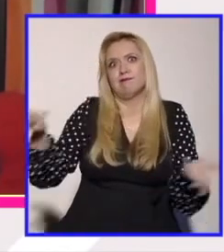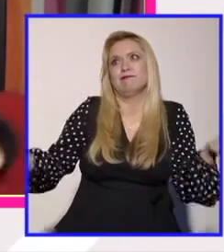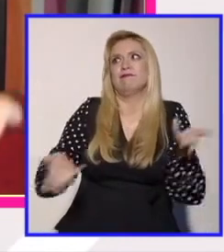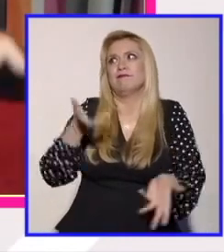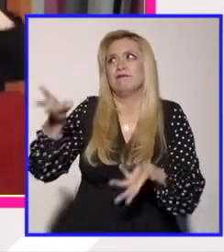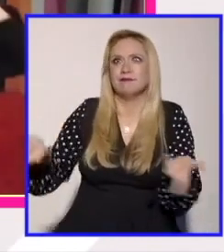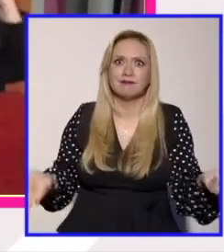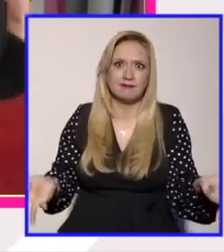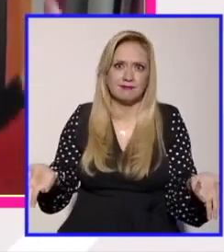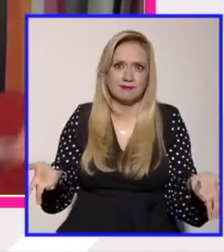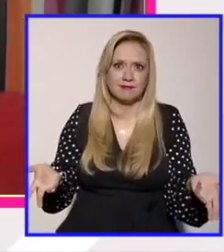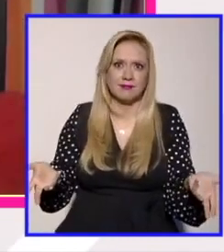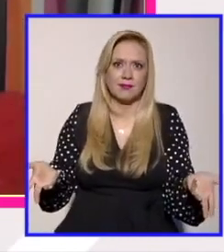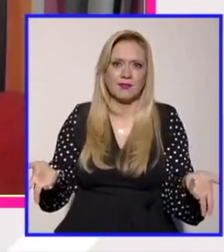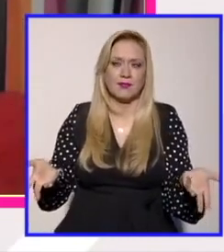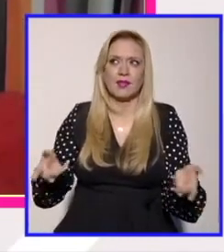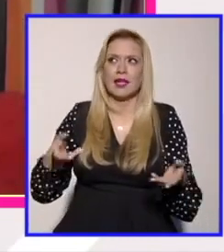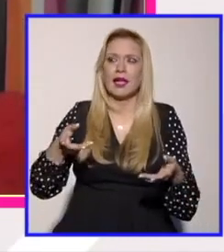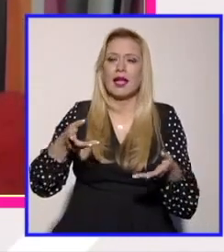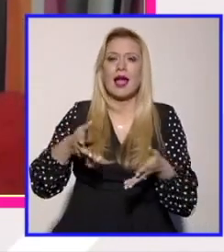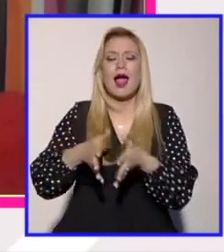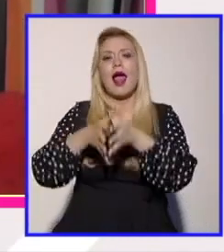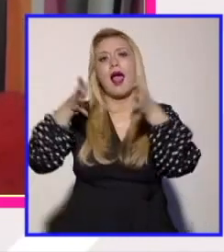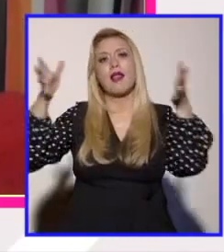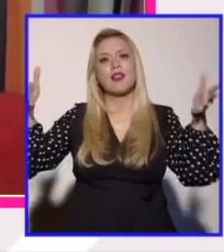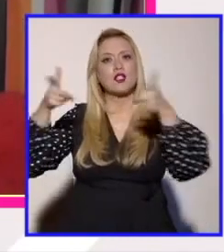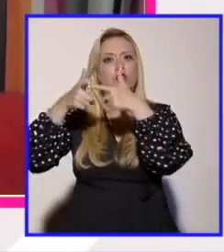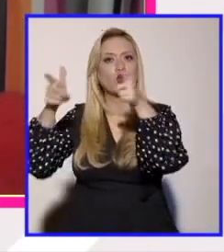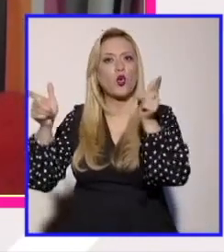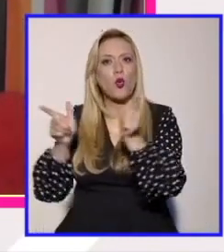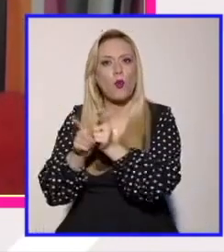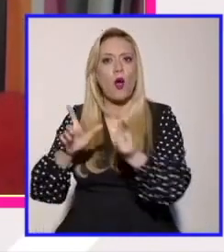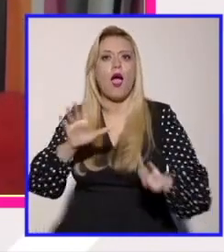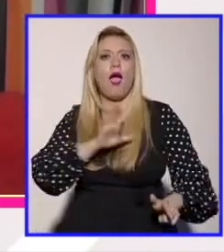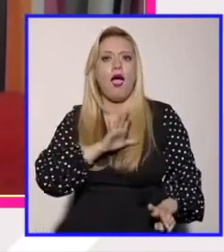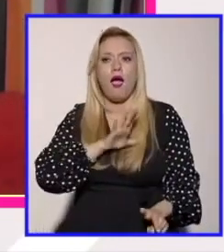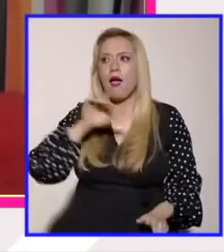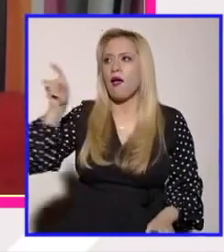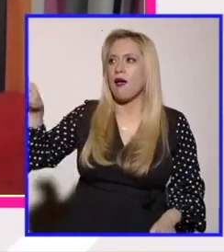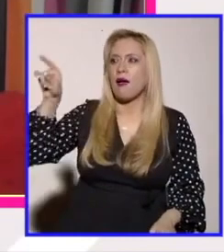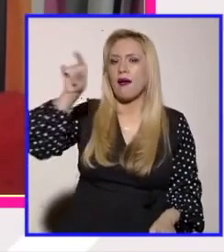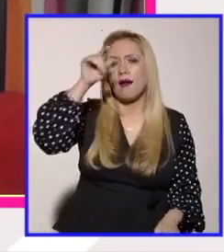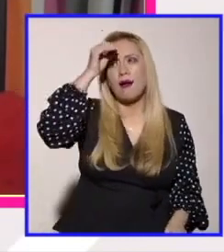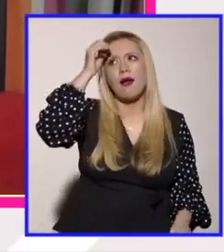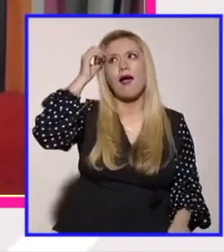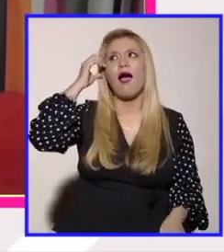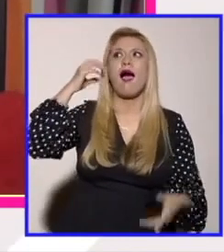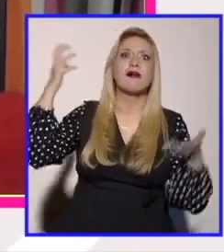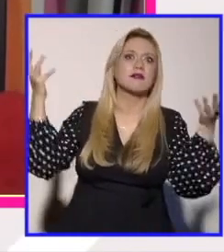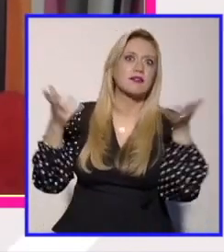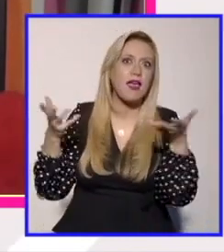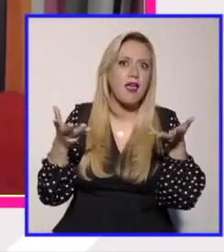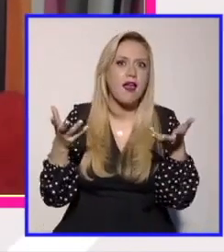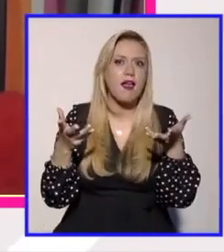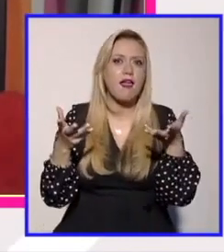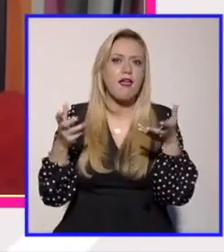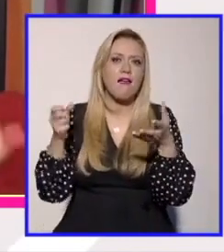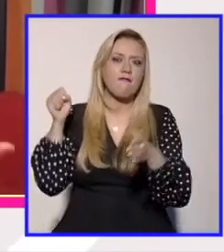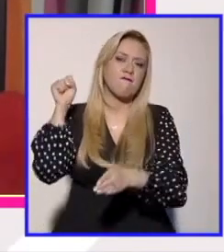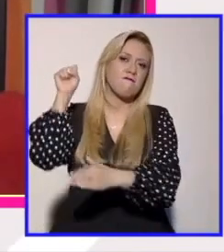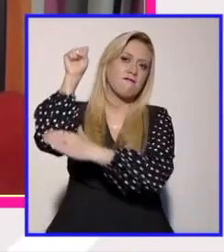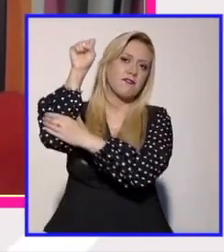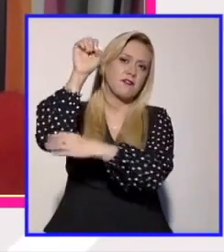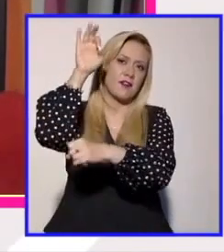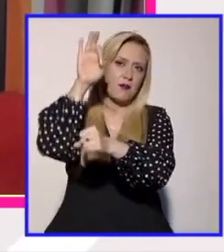cosas como todas estas grandes agrupaciones que existen para crear estos estos esta